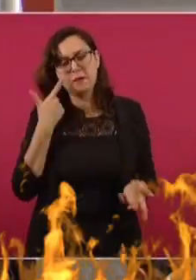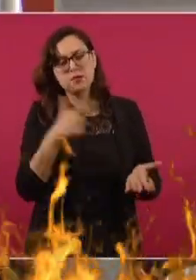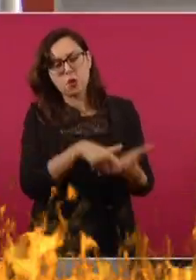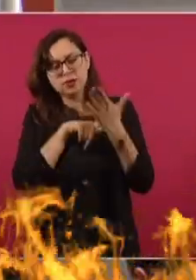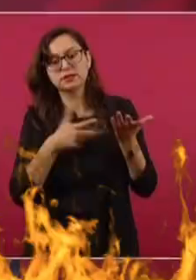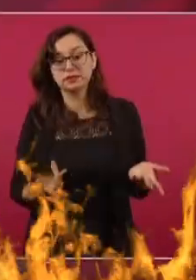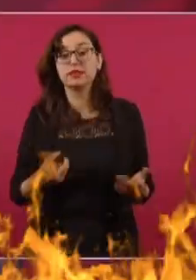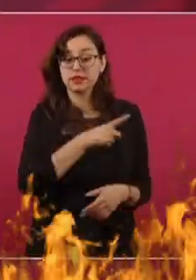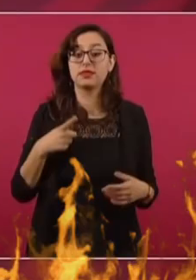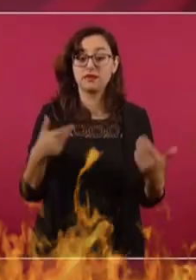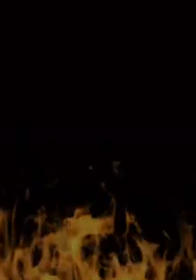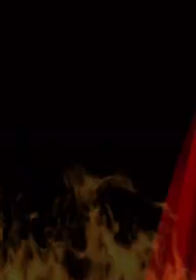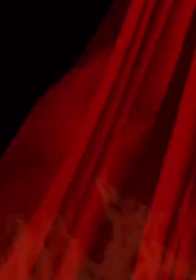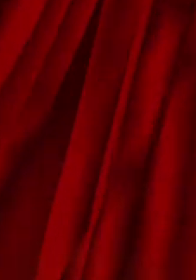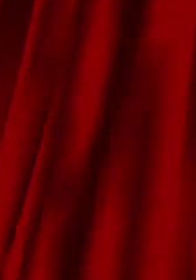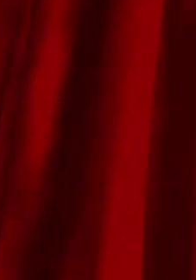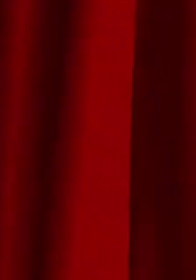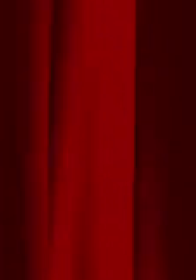tanto.